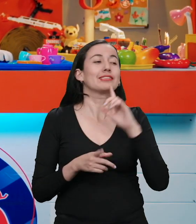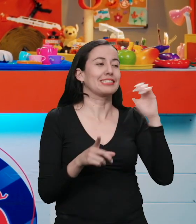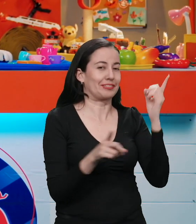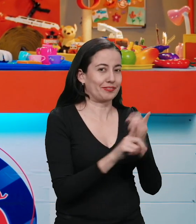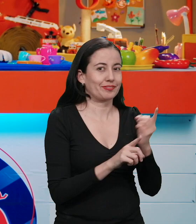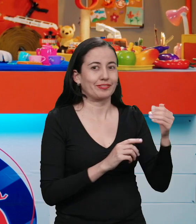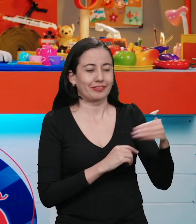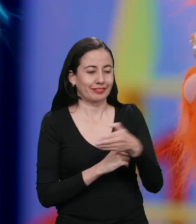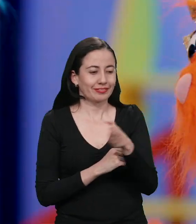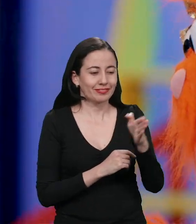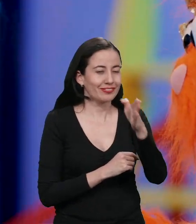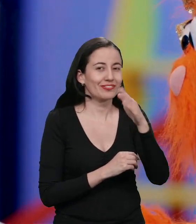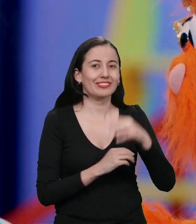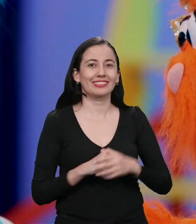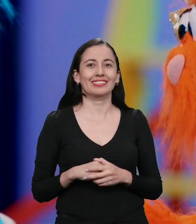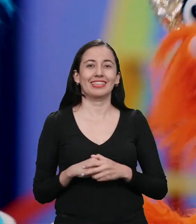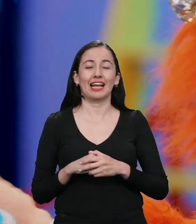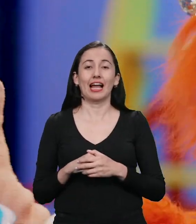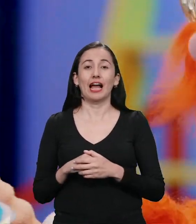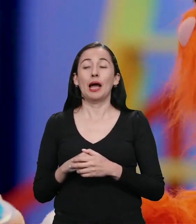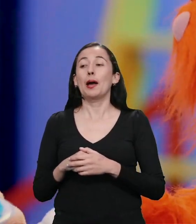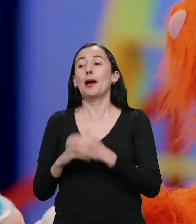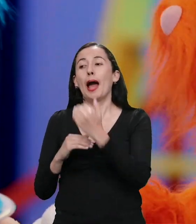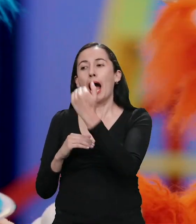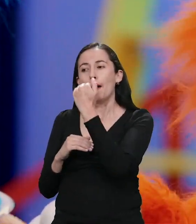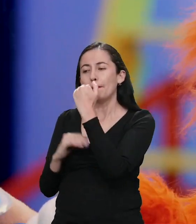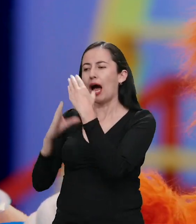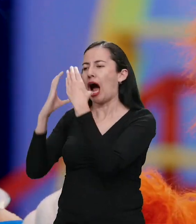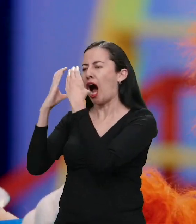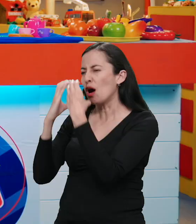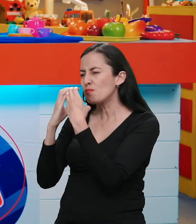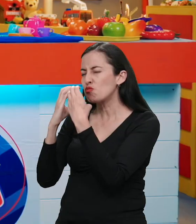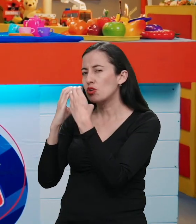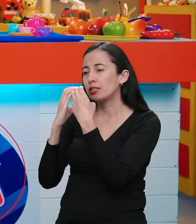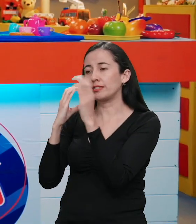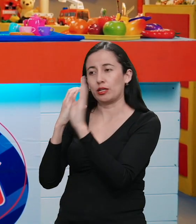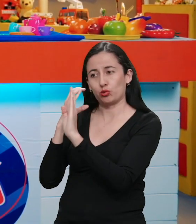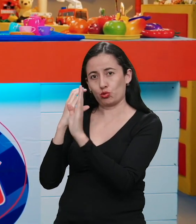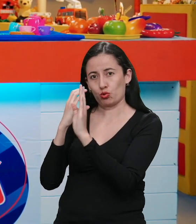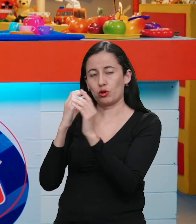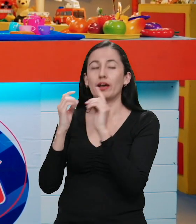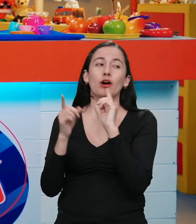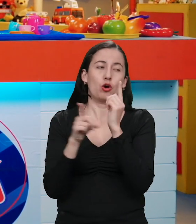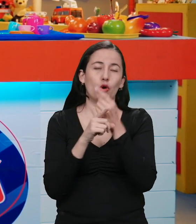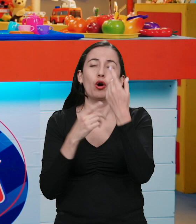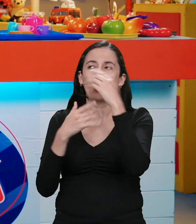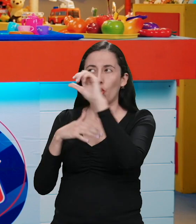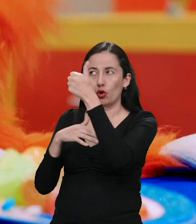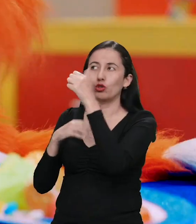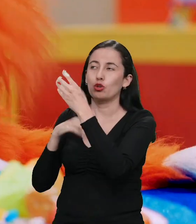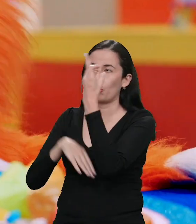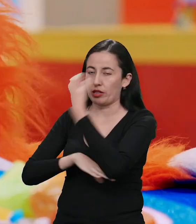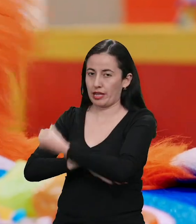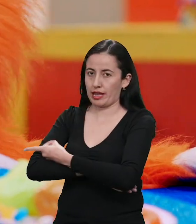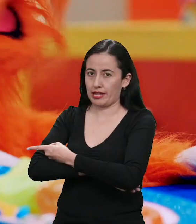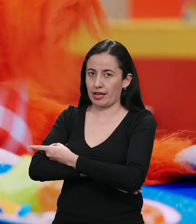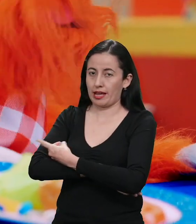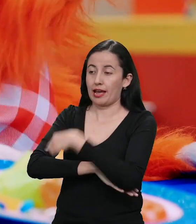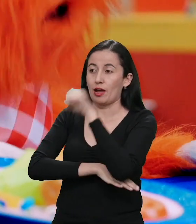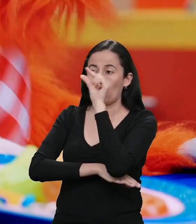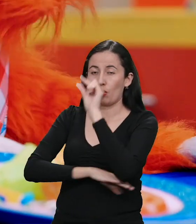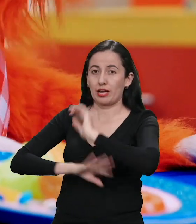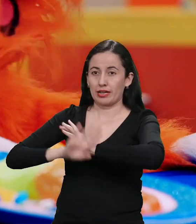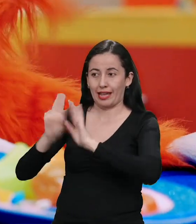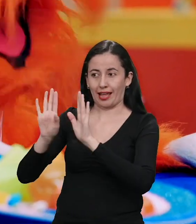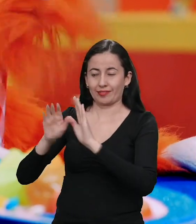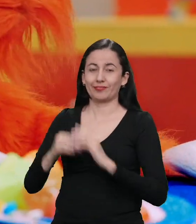Está bien, pescadito para ti. Y de la pizza. Y las hamburguesas. Bueno, bueno, eso para otro día. Solo